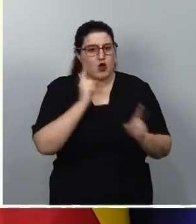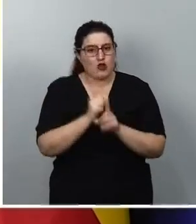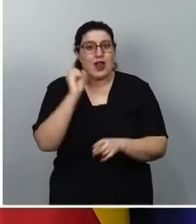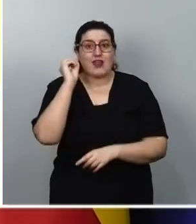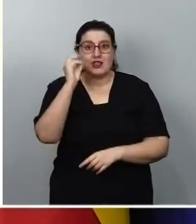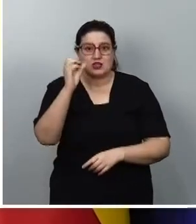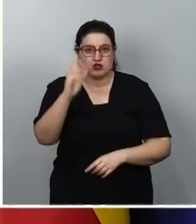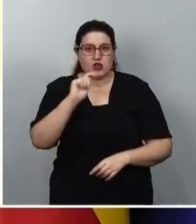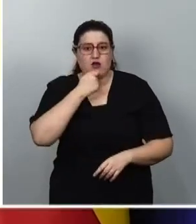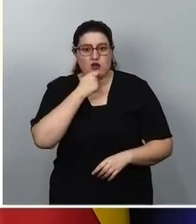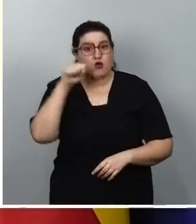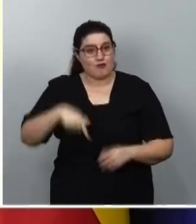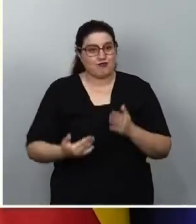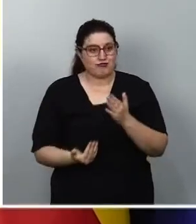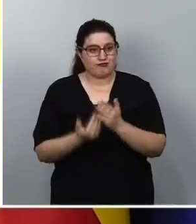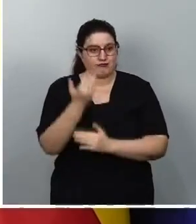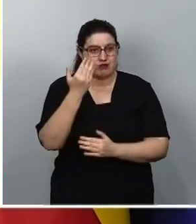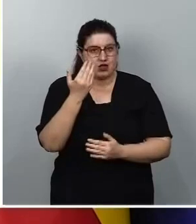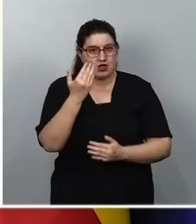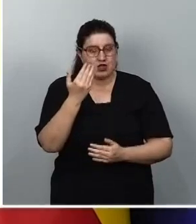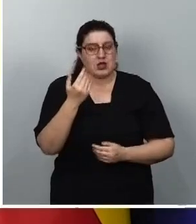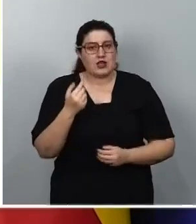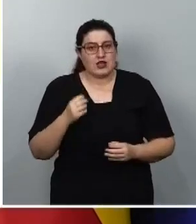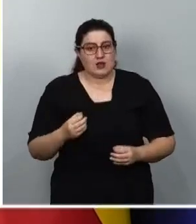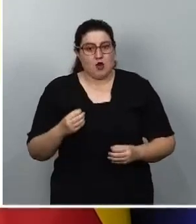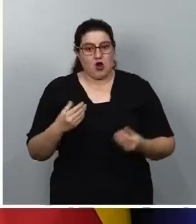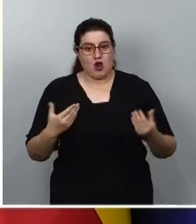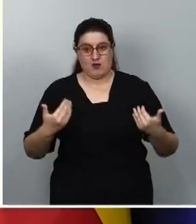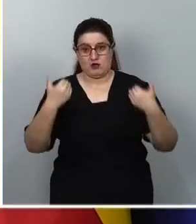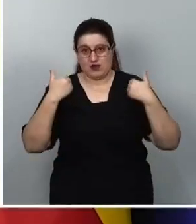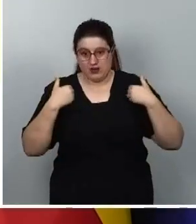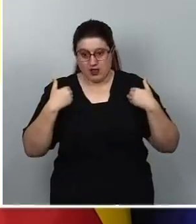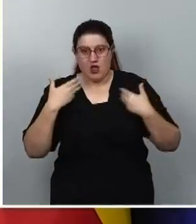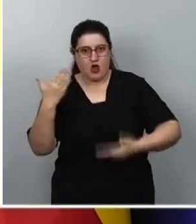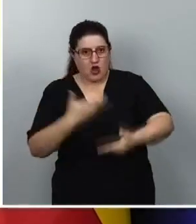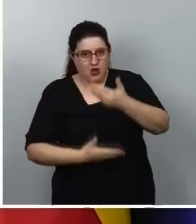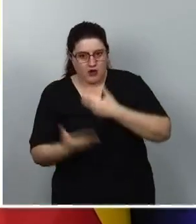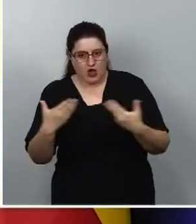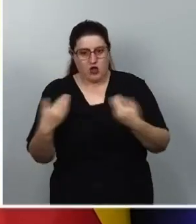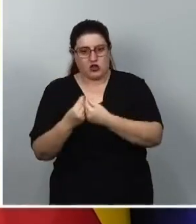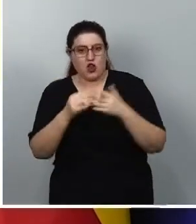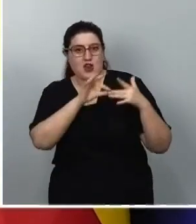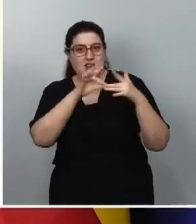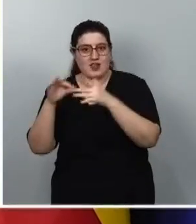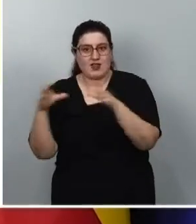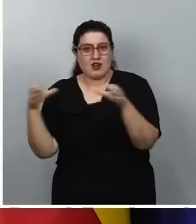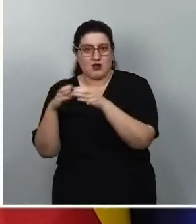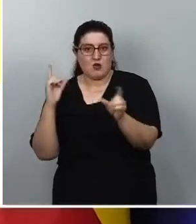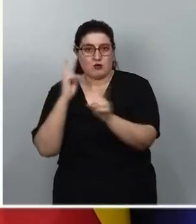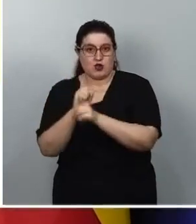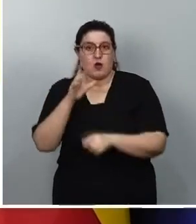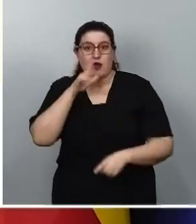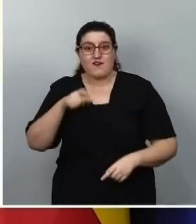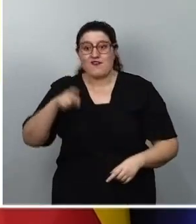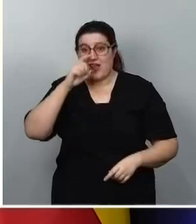Y esta misma mañana me van a permitir que esta corresponsabilidad también implica al líder de la oposición. El señor Feijo esta misma mañana ha